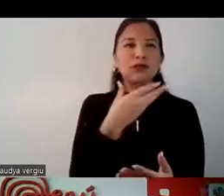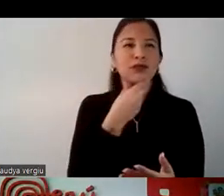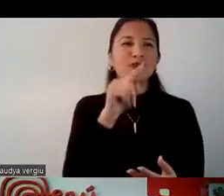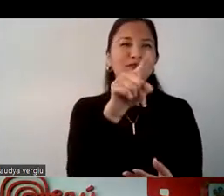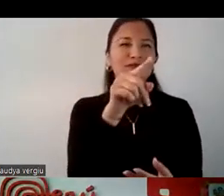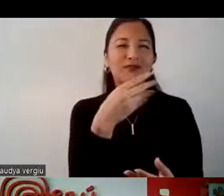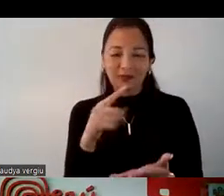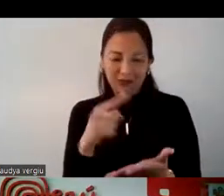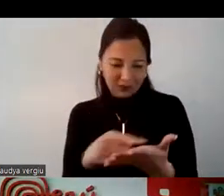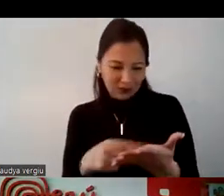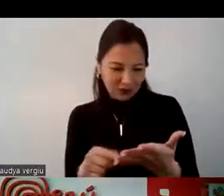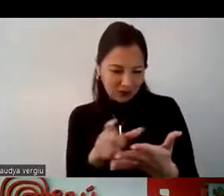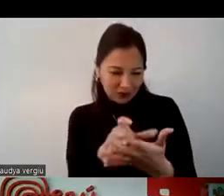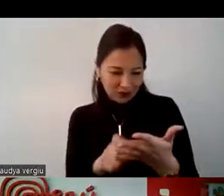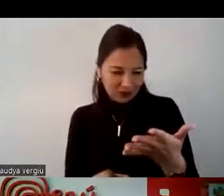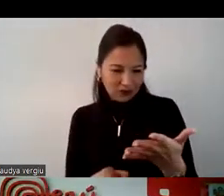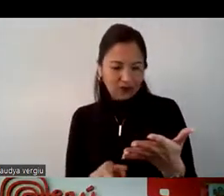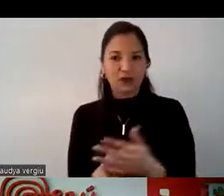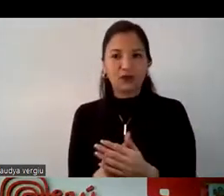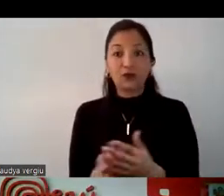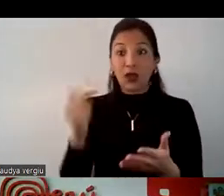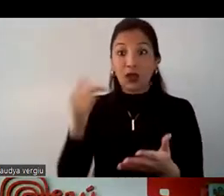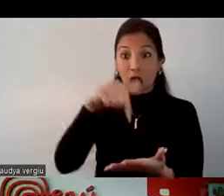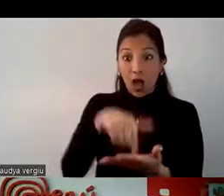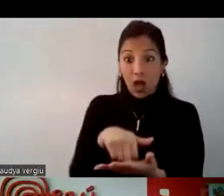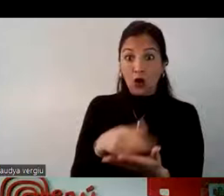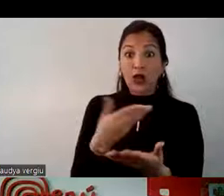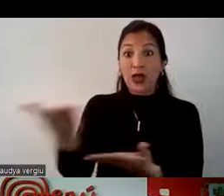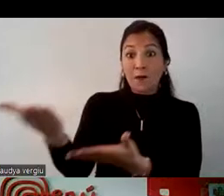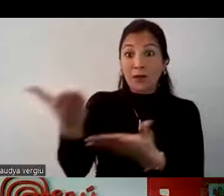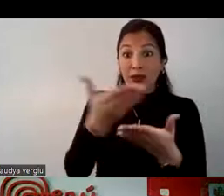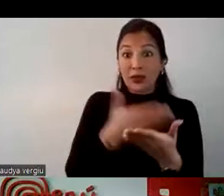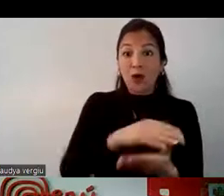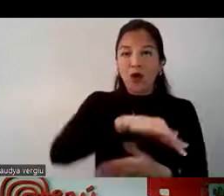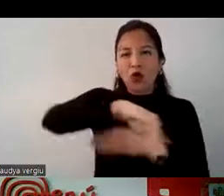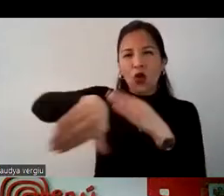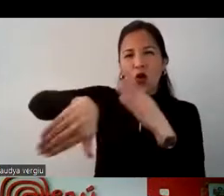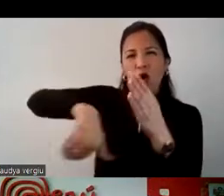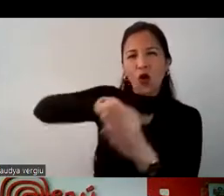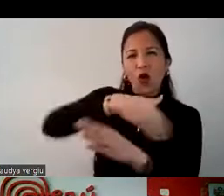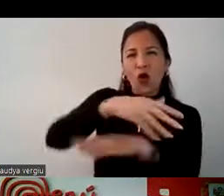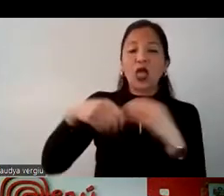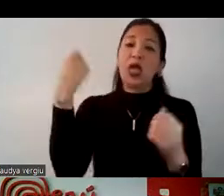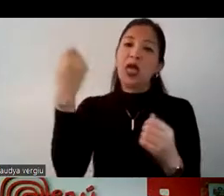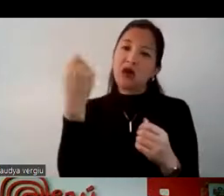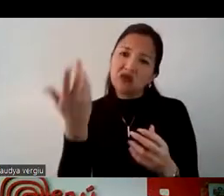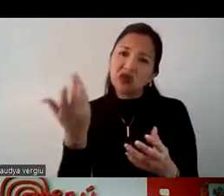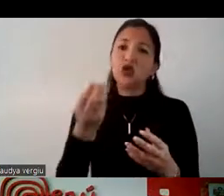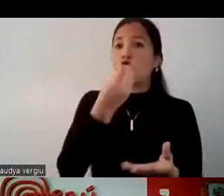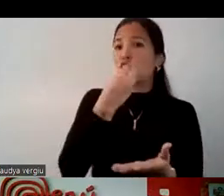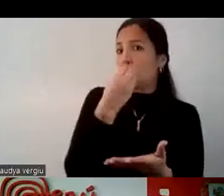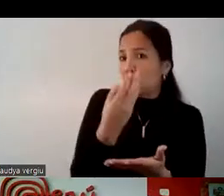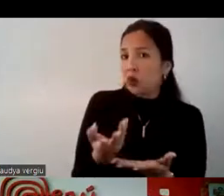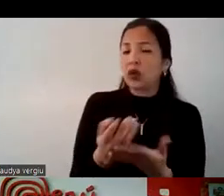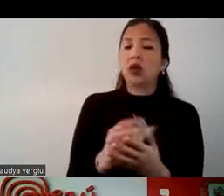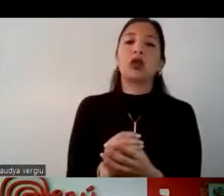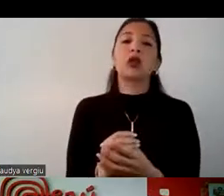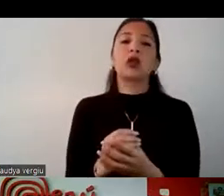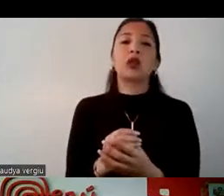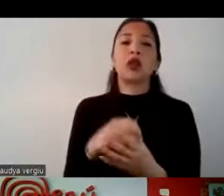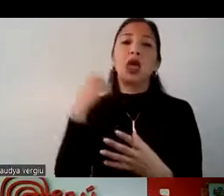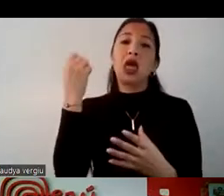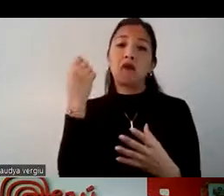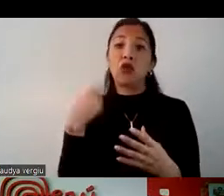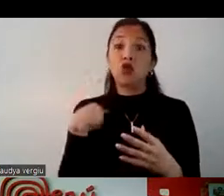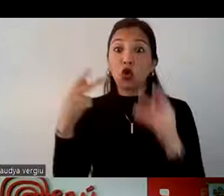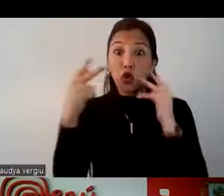Entonces desde ahora, pues estamos invitando en todos nuestros eventos, sea evento gastronómico, evento turístico,